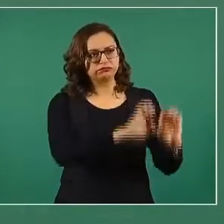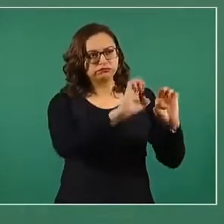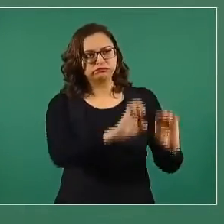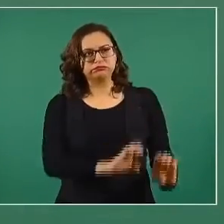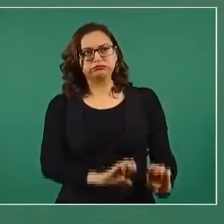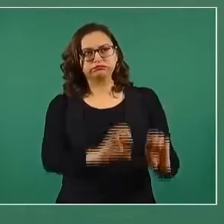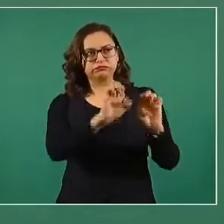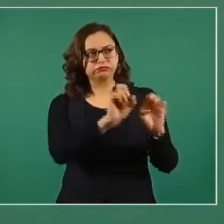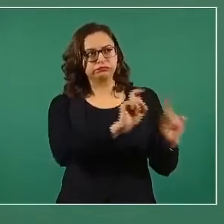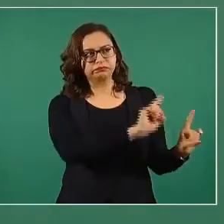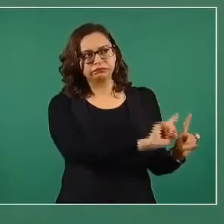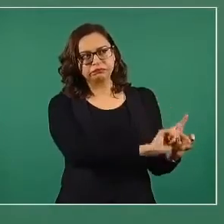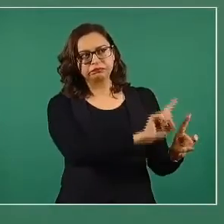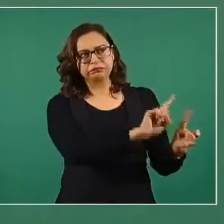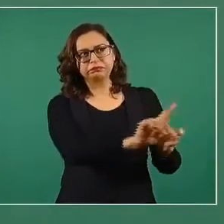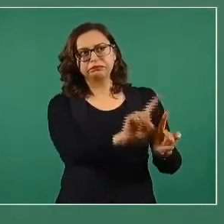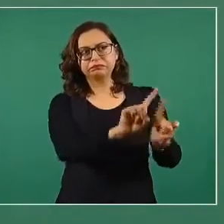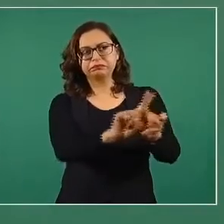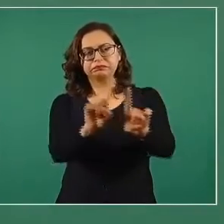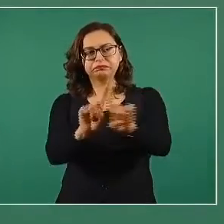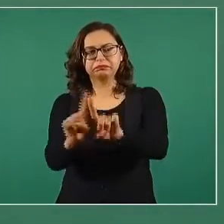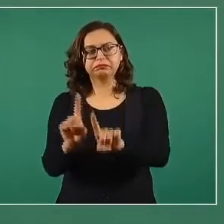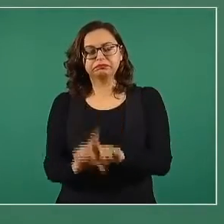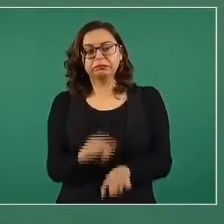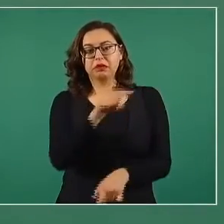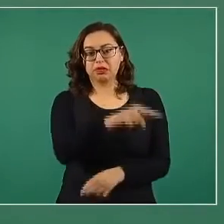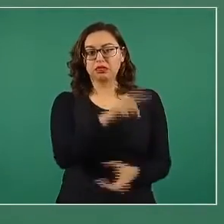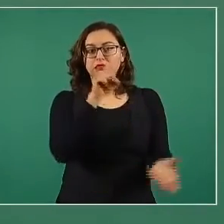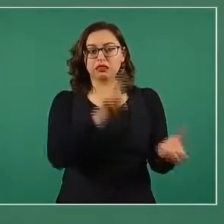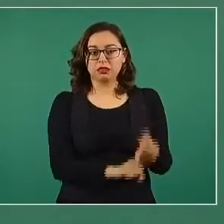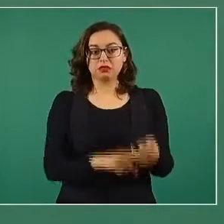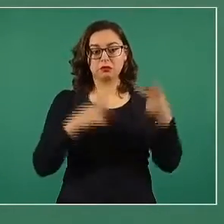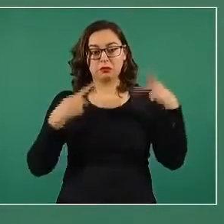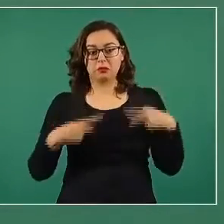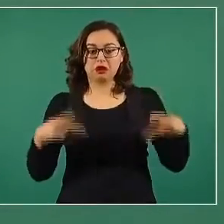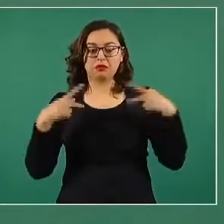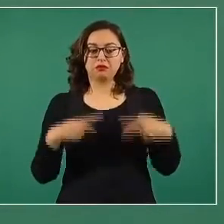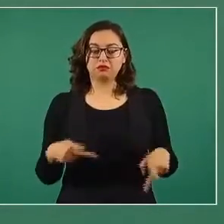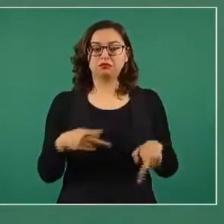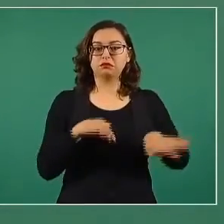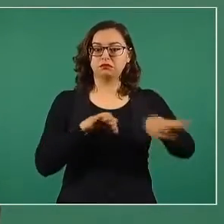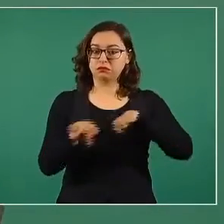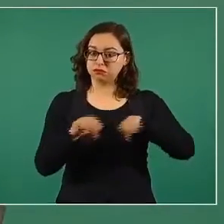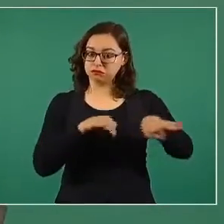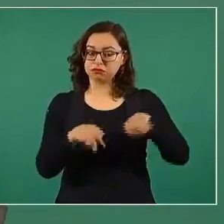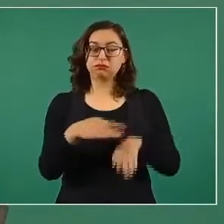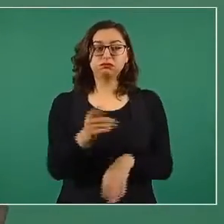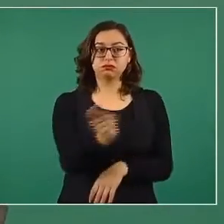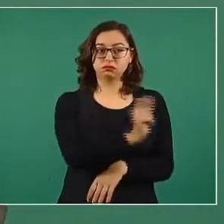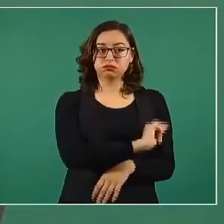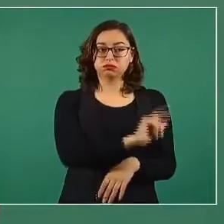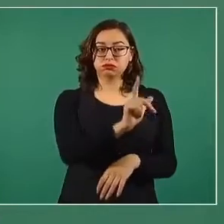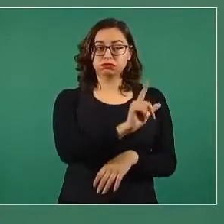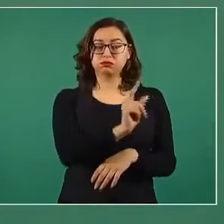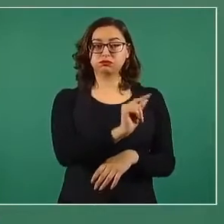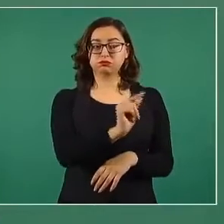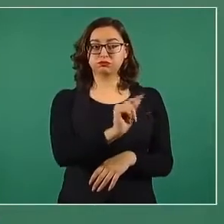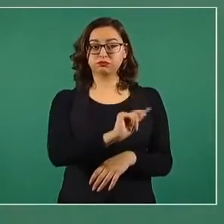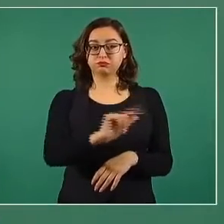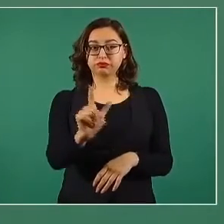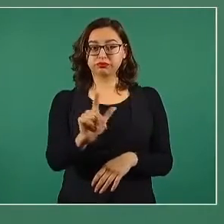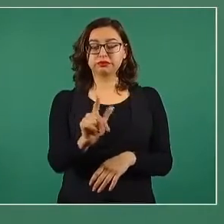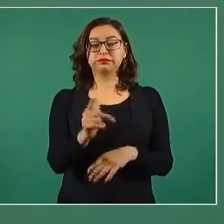capacidad, el profesionalismo del personal de estos centros para que